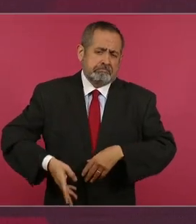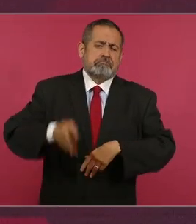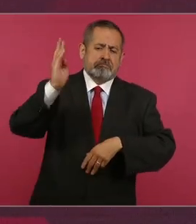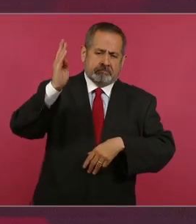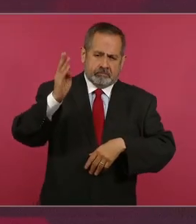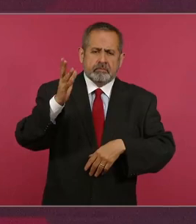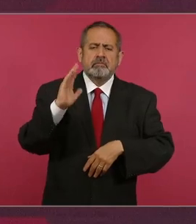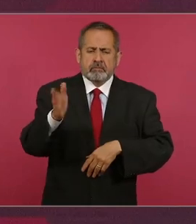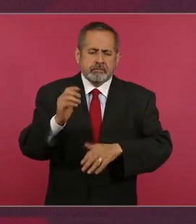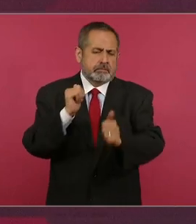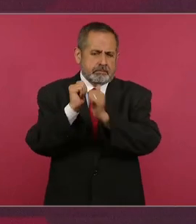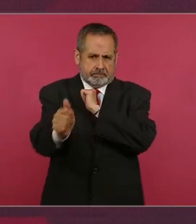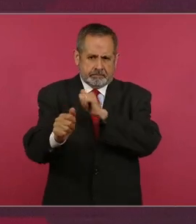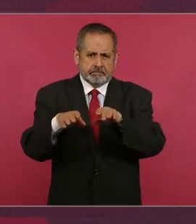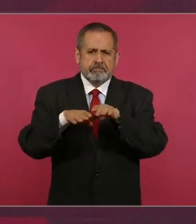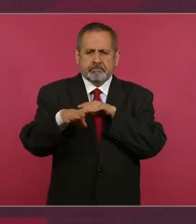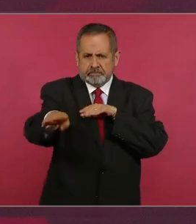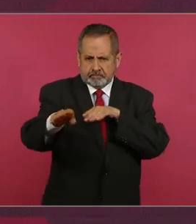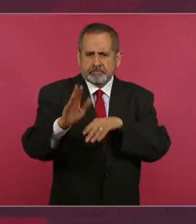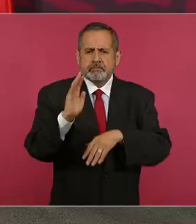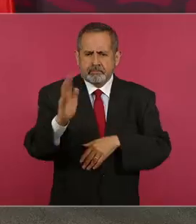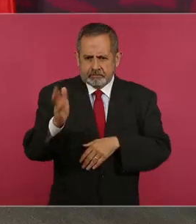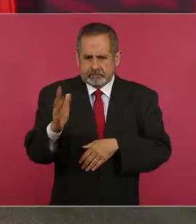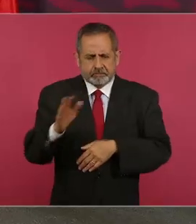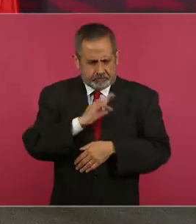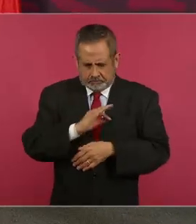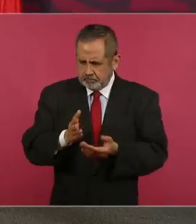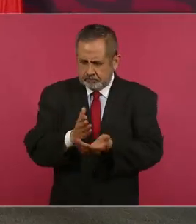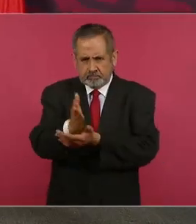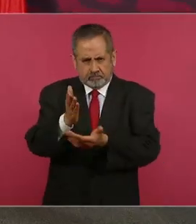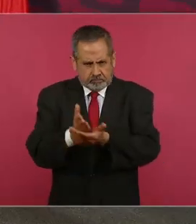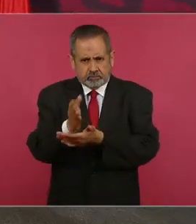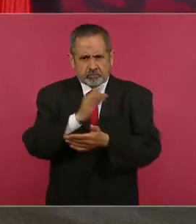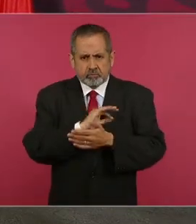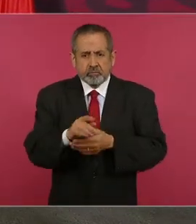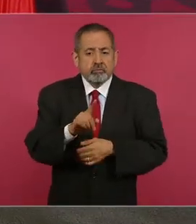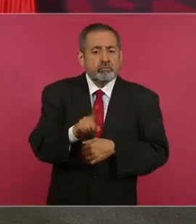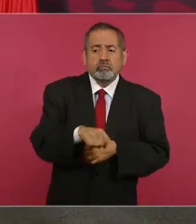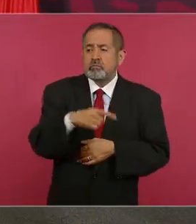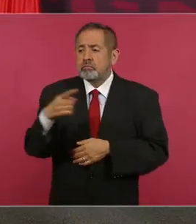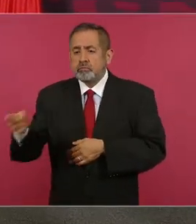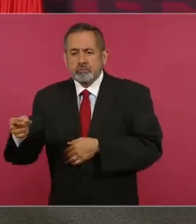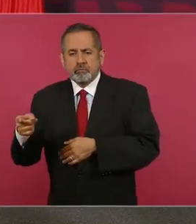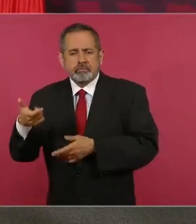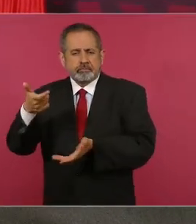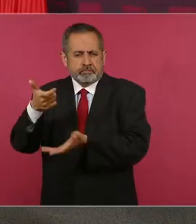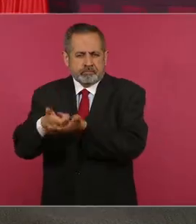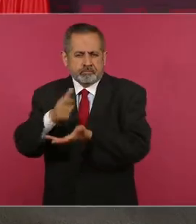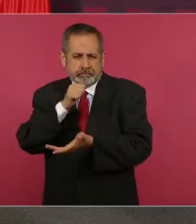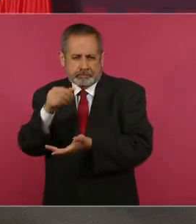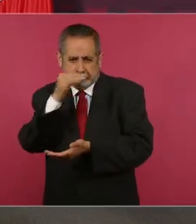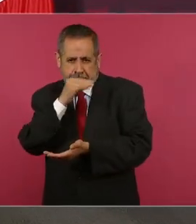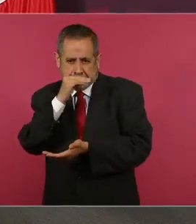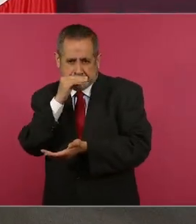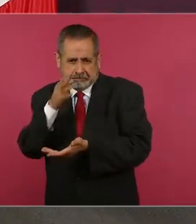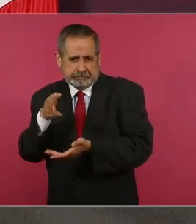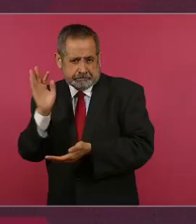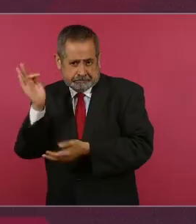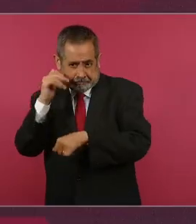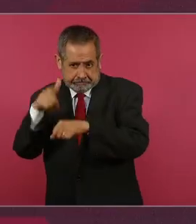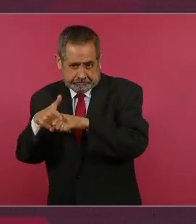y ya se abrió también la libre. Estamos trabajando ahí